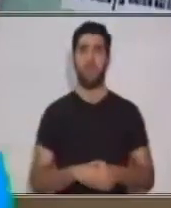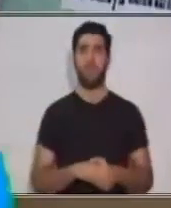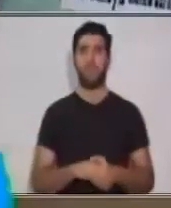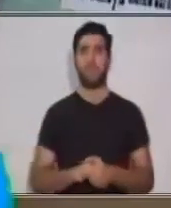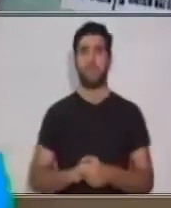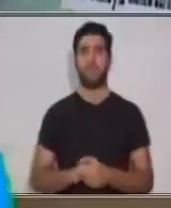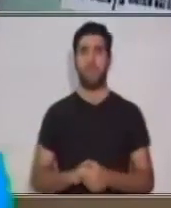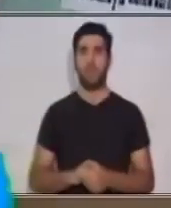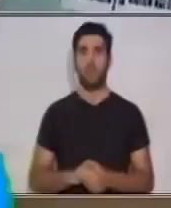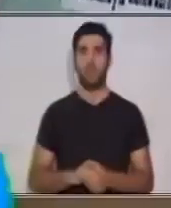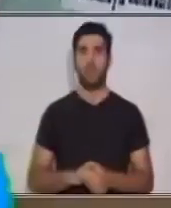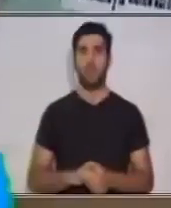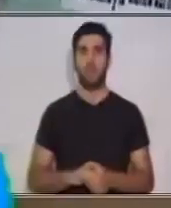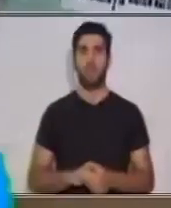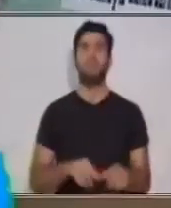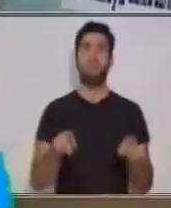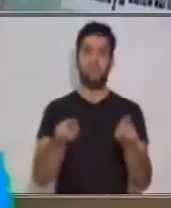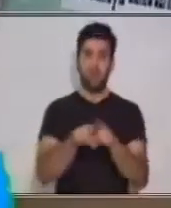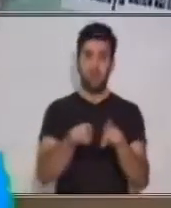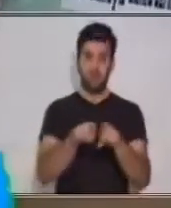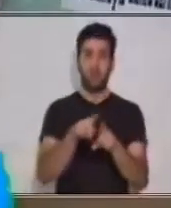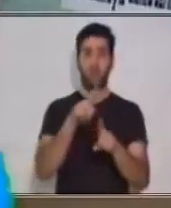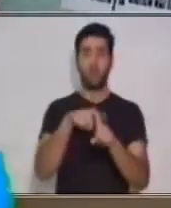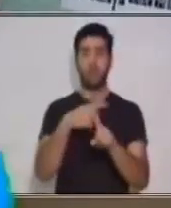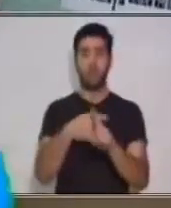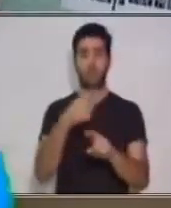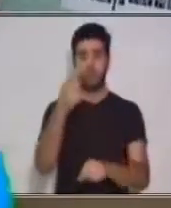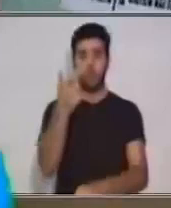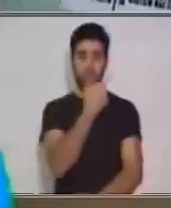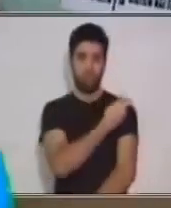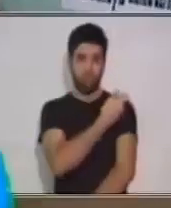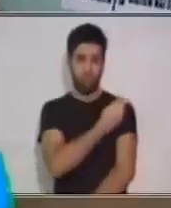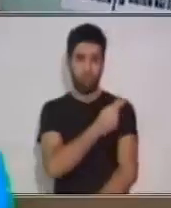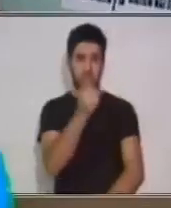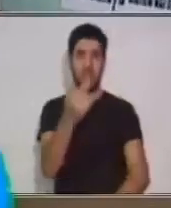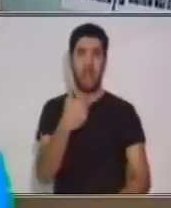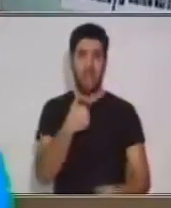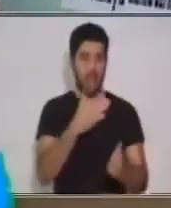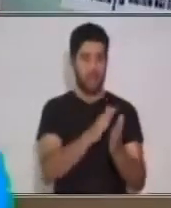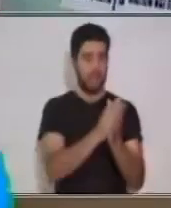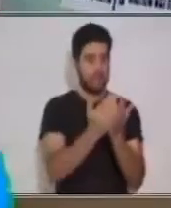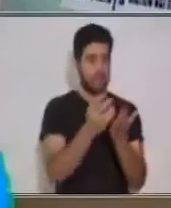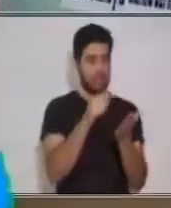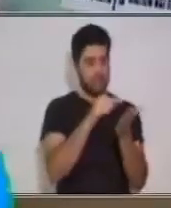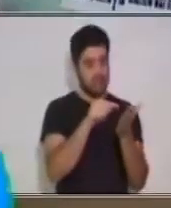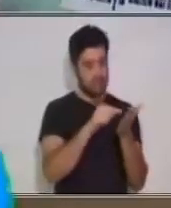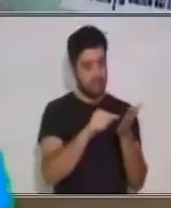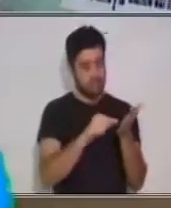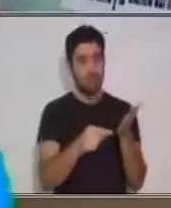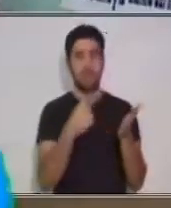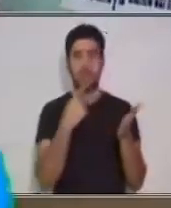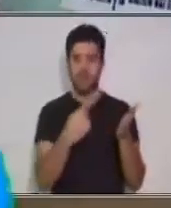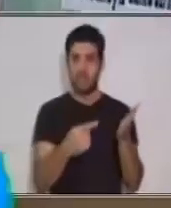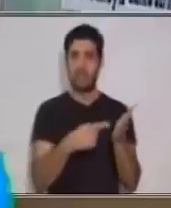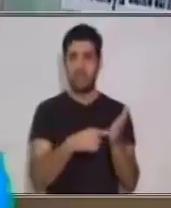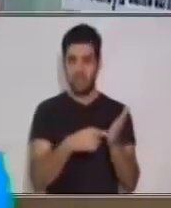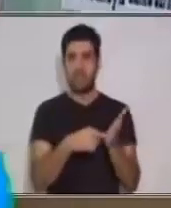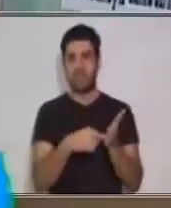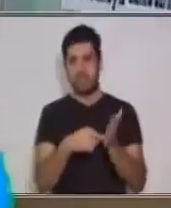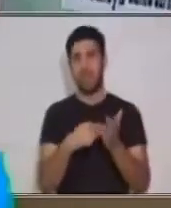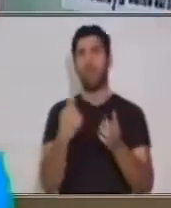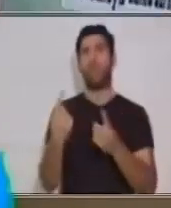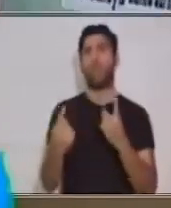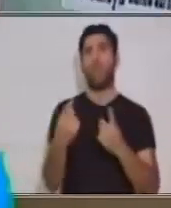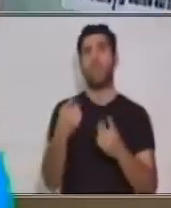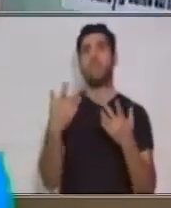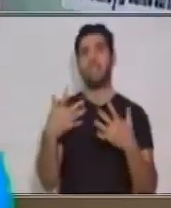nos vacunan les dan un carnet y ahí van anotando la fecha y qué vacuna te pusieron. O en la escuela has visto tú las jornadas de vacunación. A